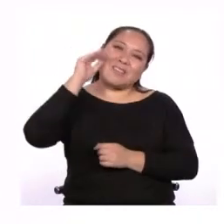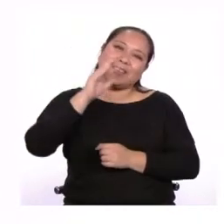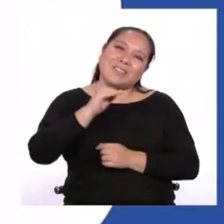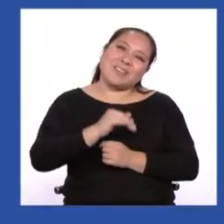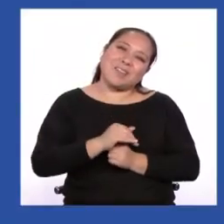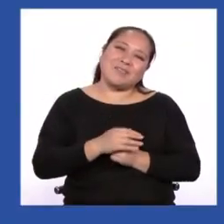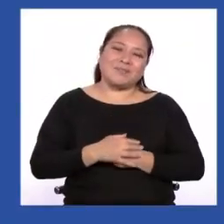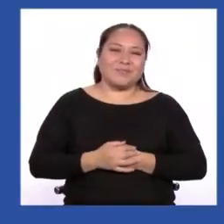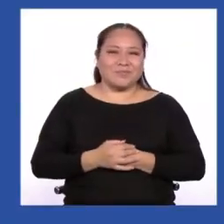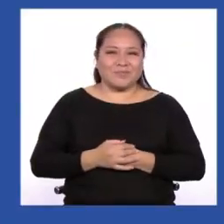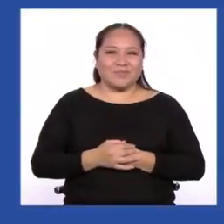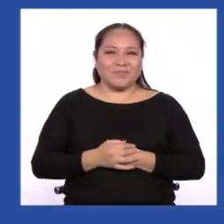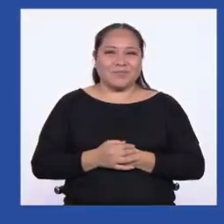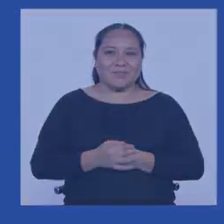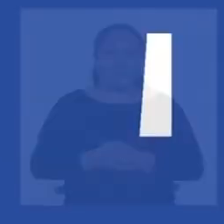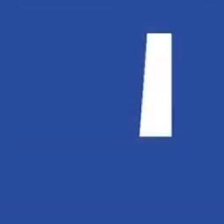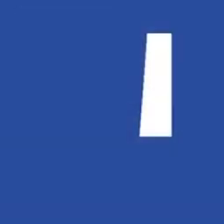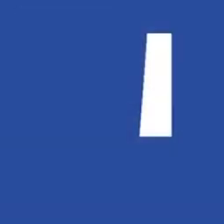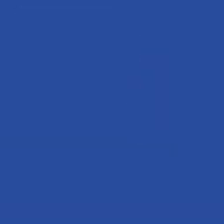¡Chao, chao, chao!